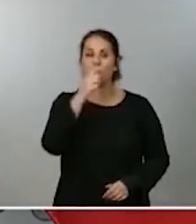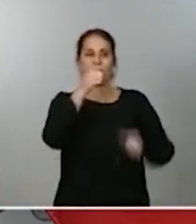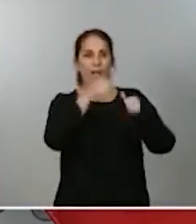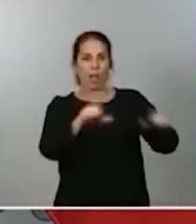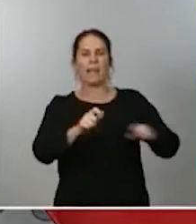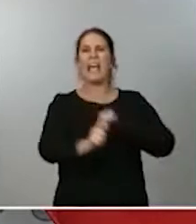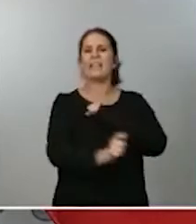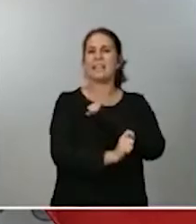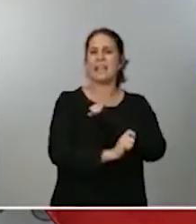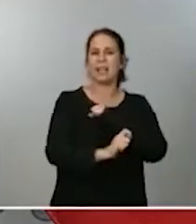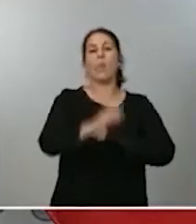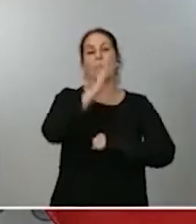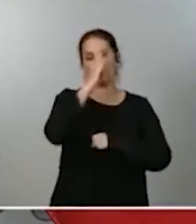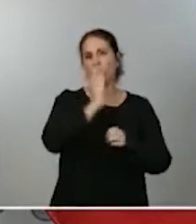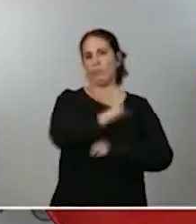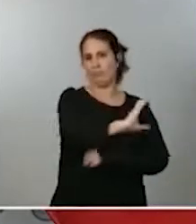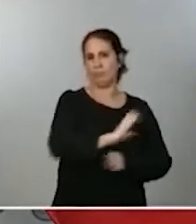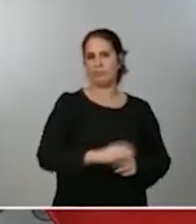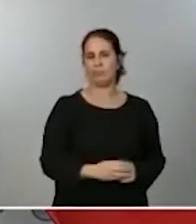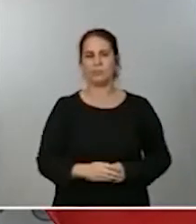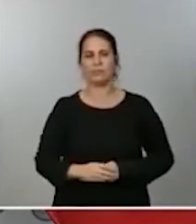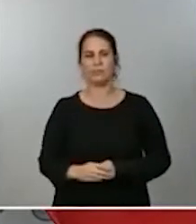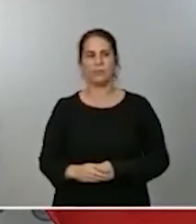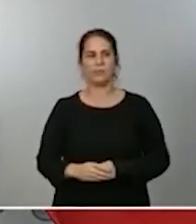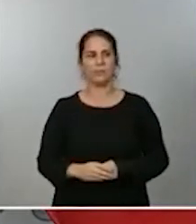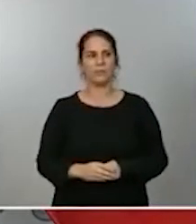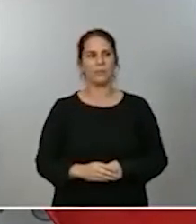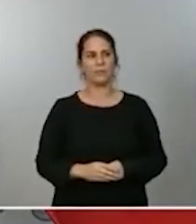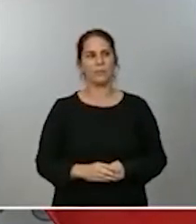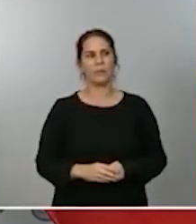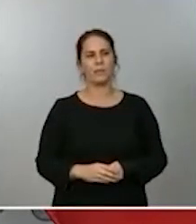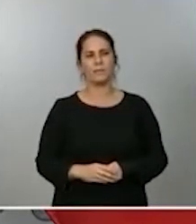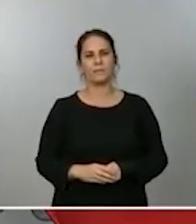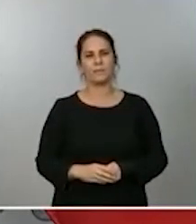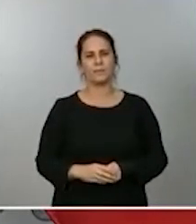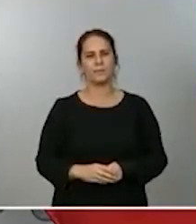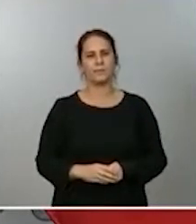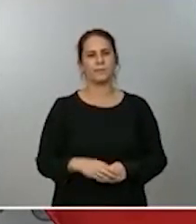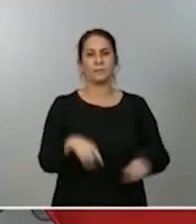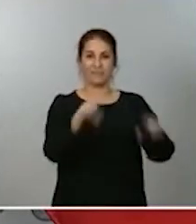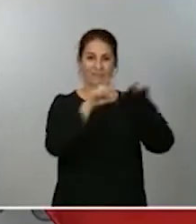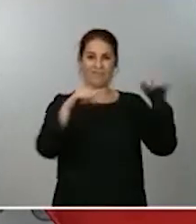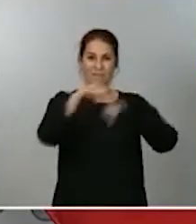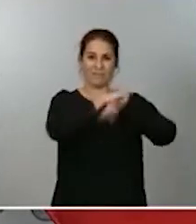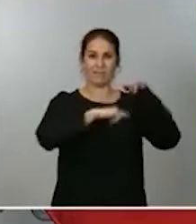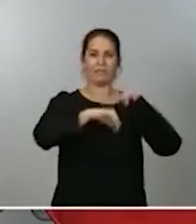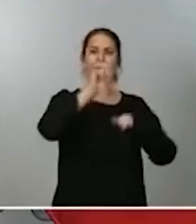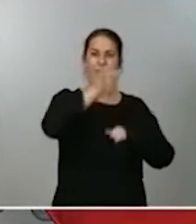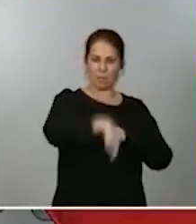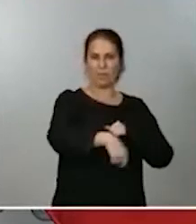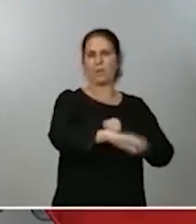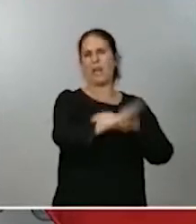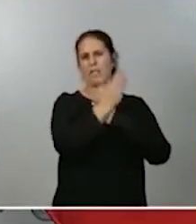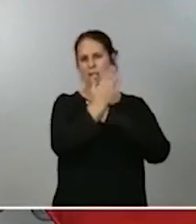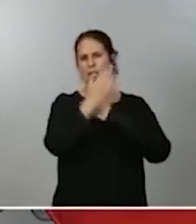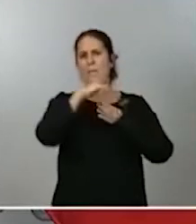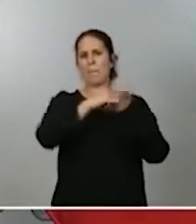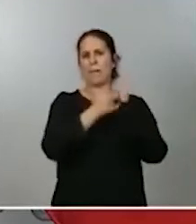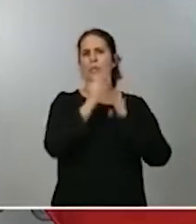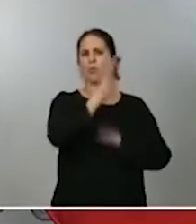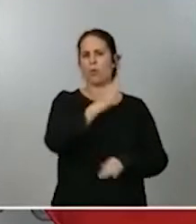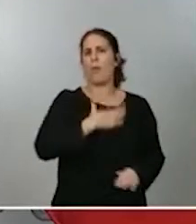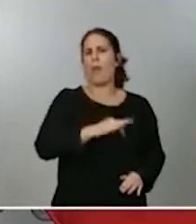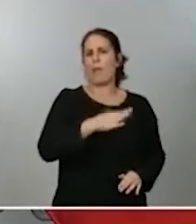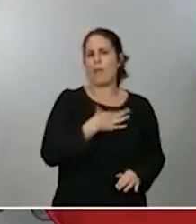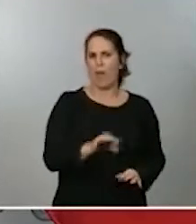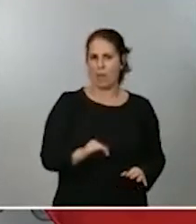La compañía solicitante de la ayuda también ha presentado, como no, el preceptivo plan de viabilidad que cuenta con el visto bueno del